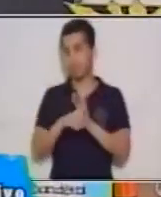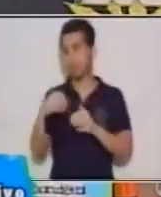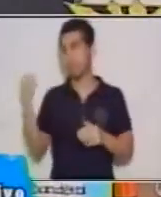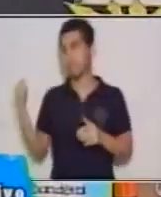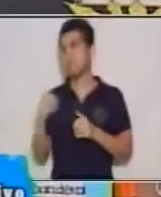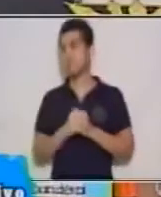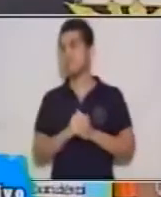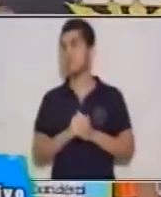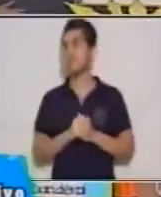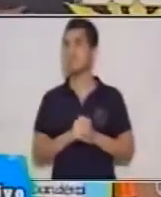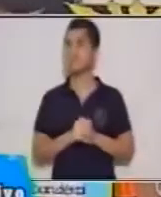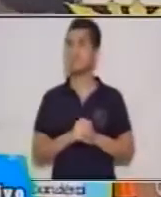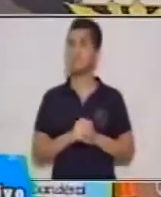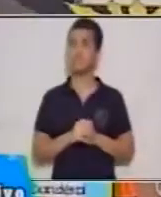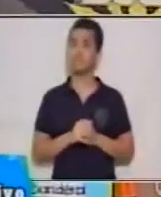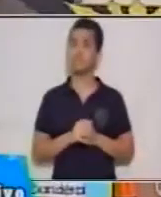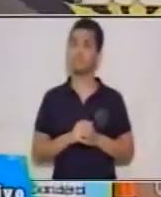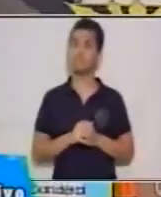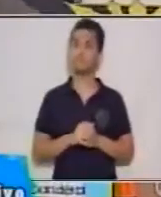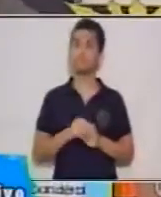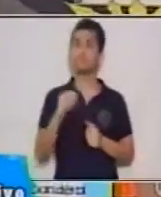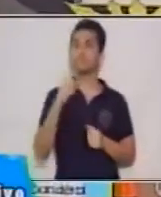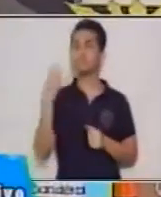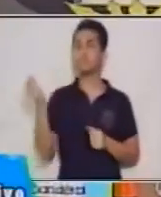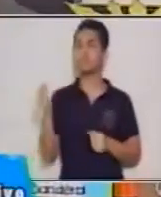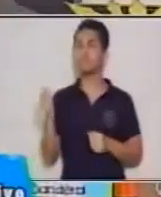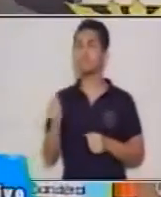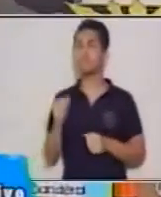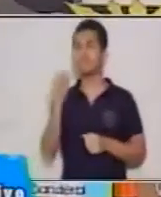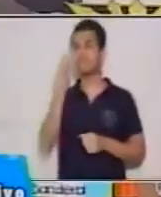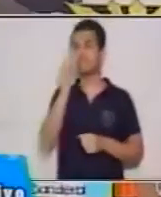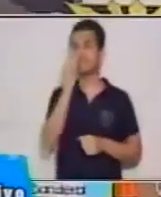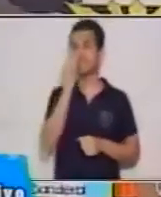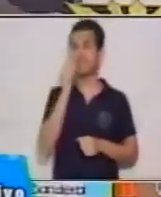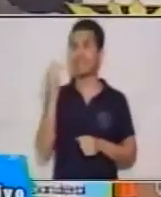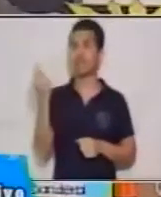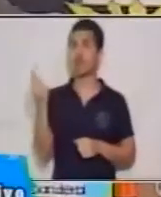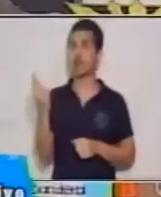es el señor astro, sol.